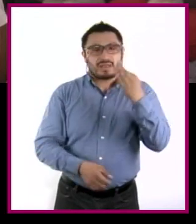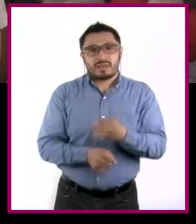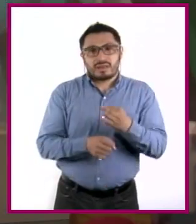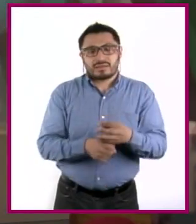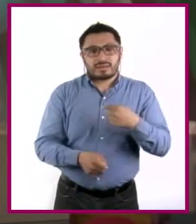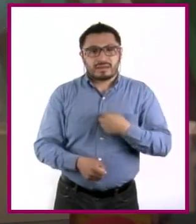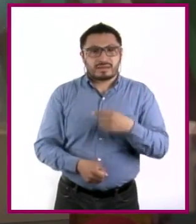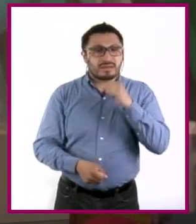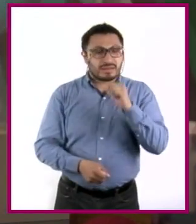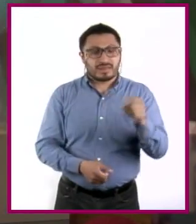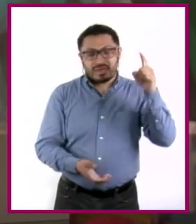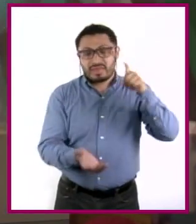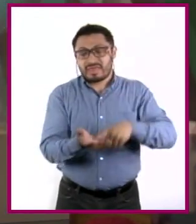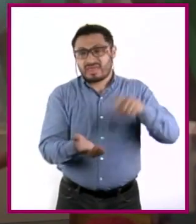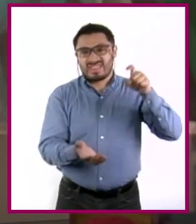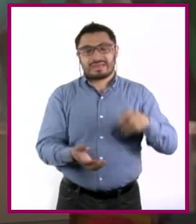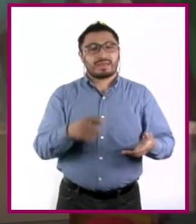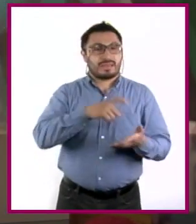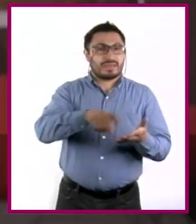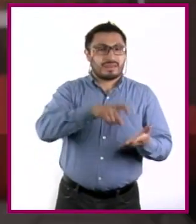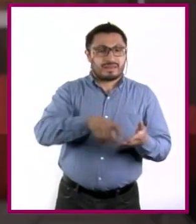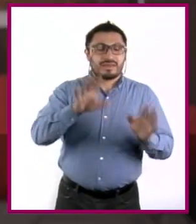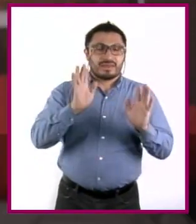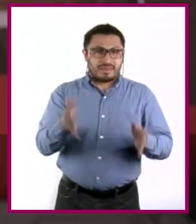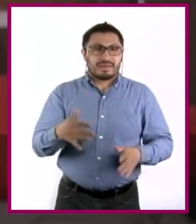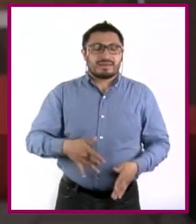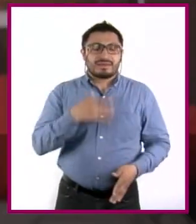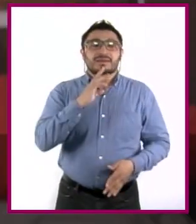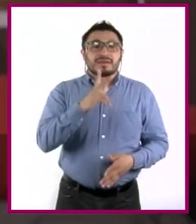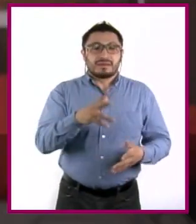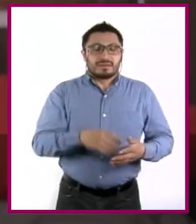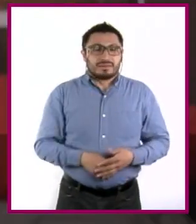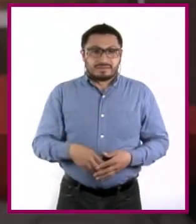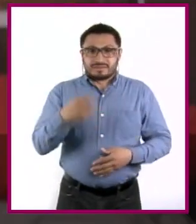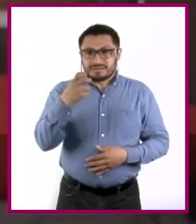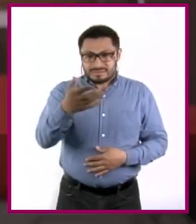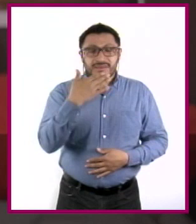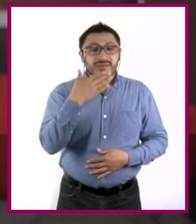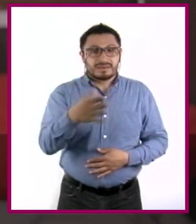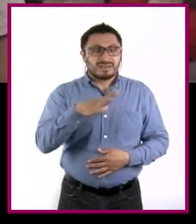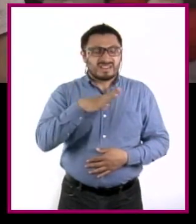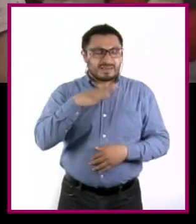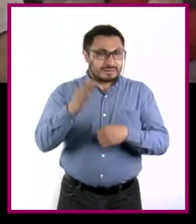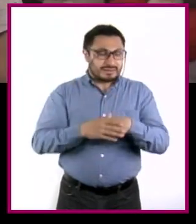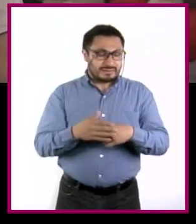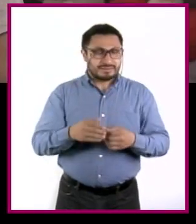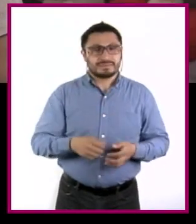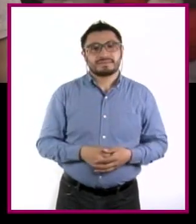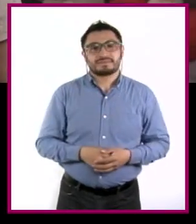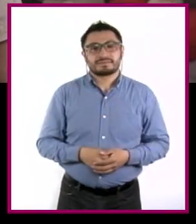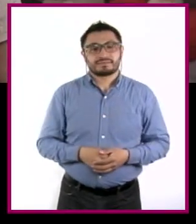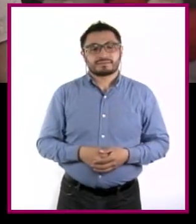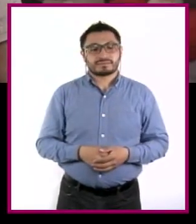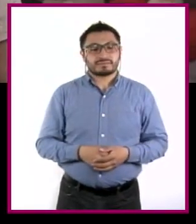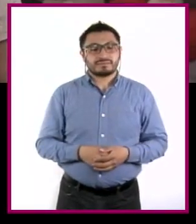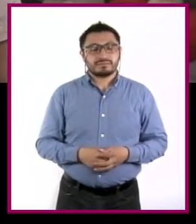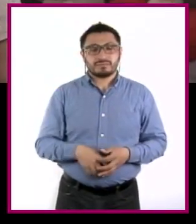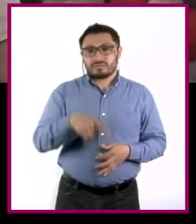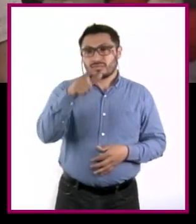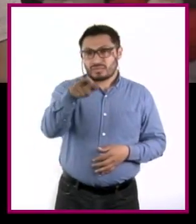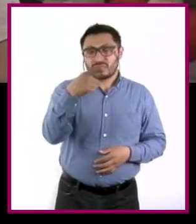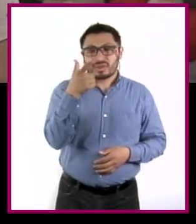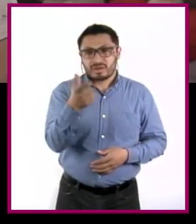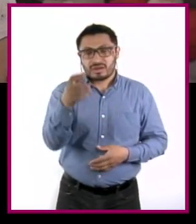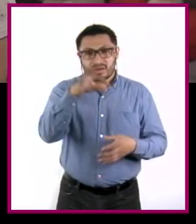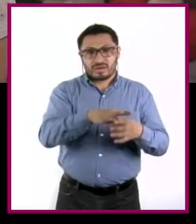alcancé a darle click al botón de comprar y ya estoy a perder. Eso está muy bien, Juanma. Ahí va la última. Reservas parte de tu dinero